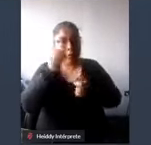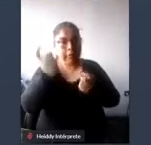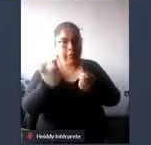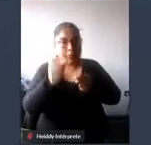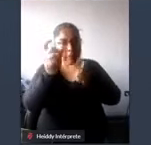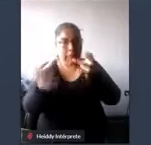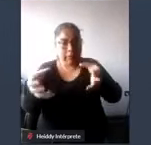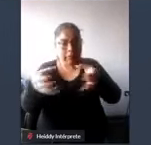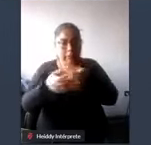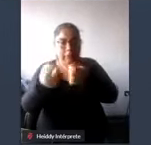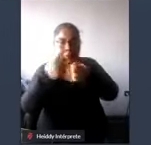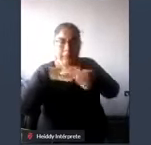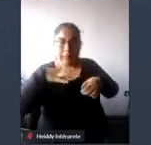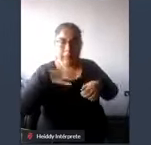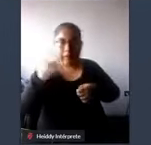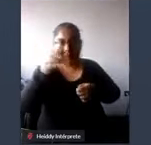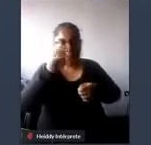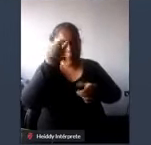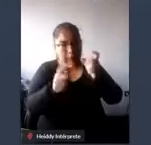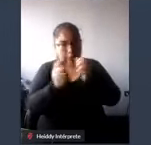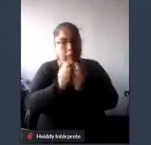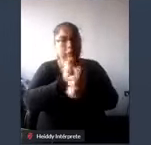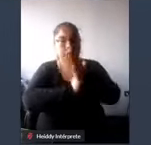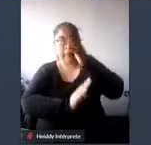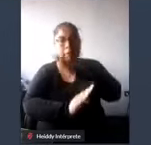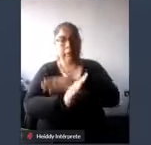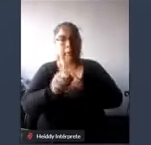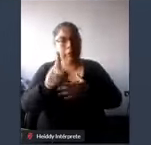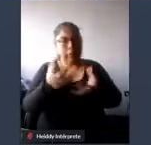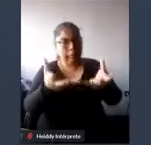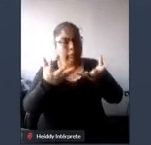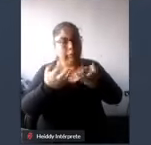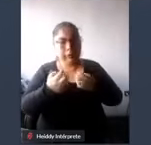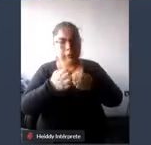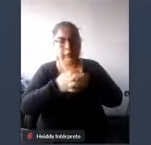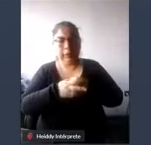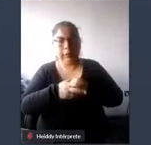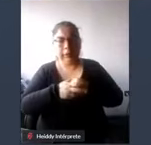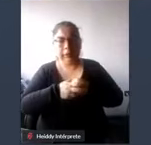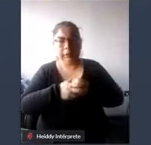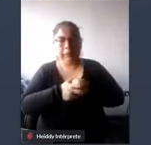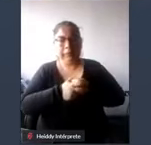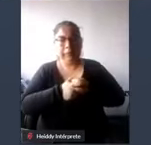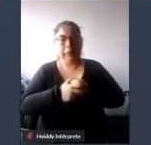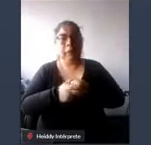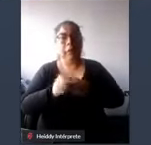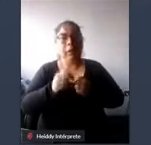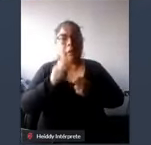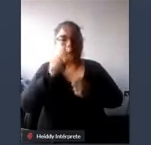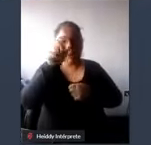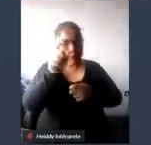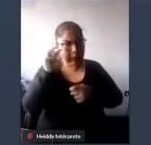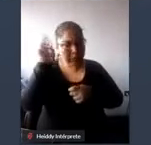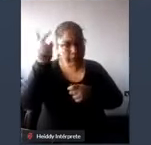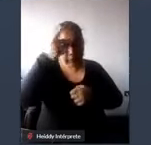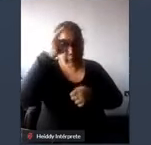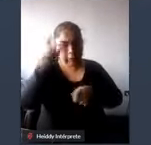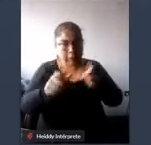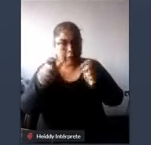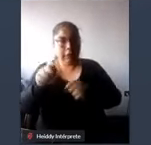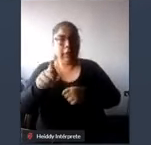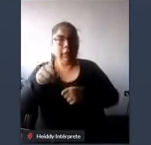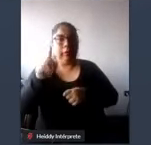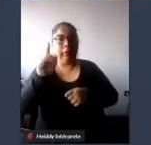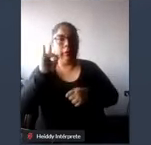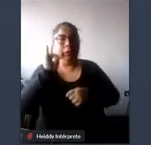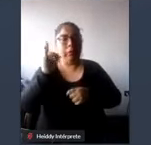de personas con discapacidad cuando lo necesiten las políticas públicas de movilidad urbana que